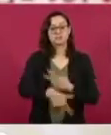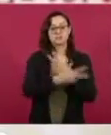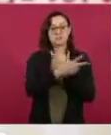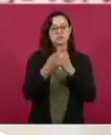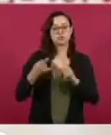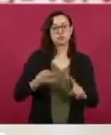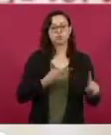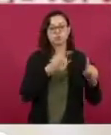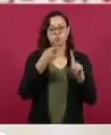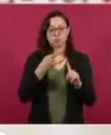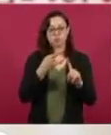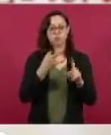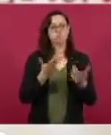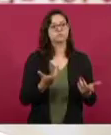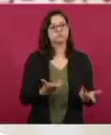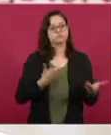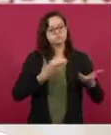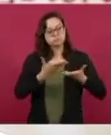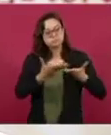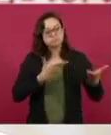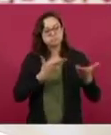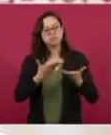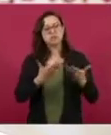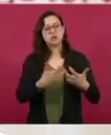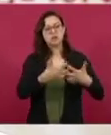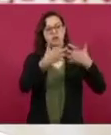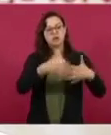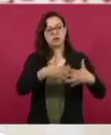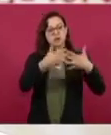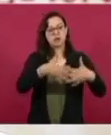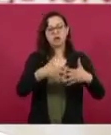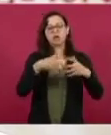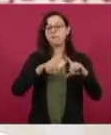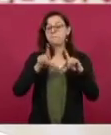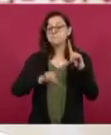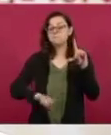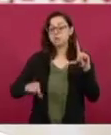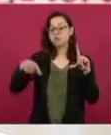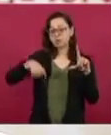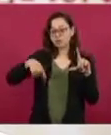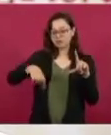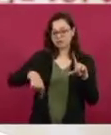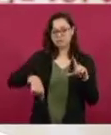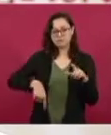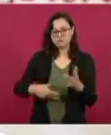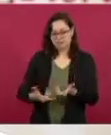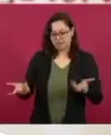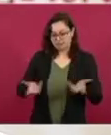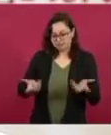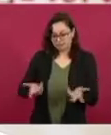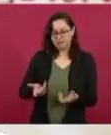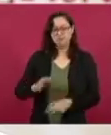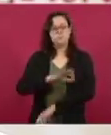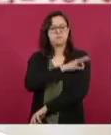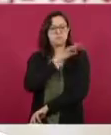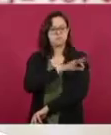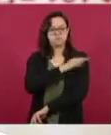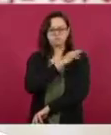producción en México de vacunas, ya no sólo del COVID-19, sino las que nos ha señalado la Secretaría de Salud,